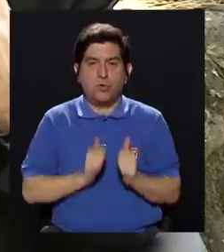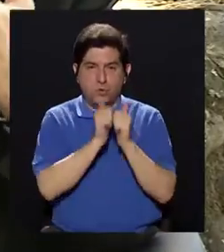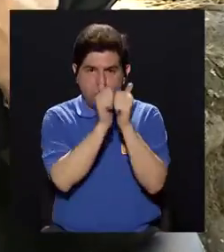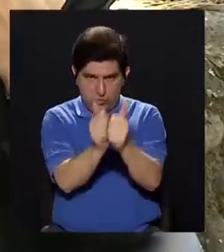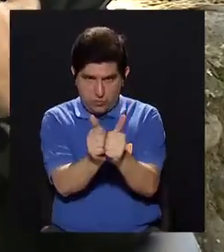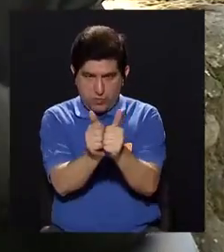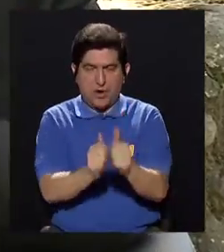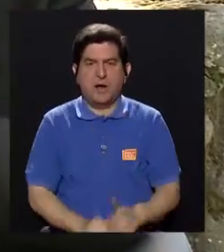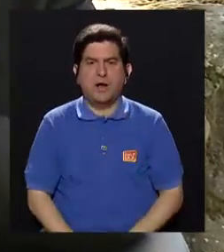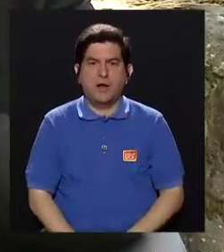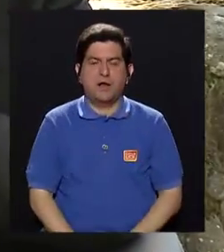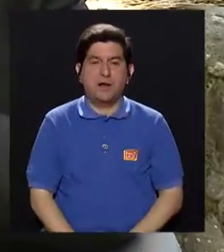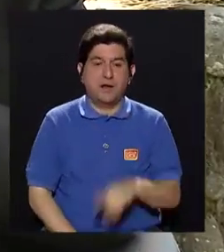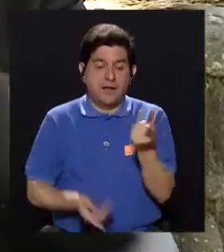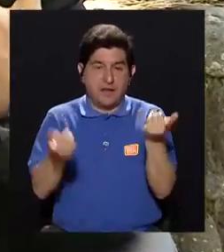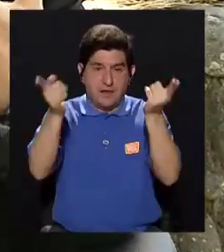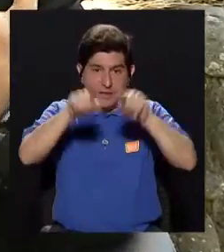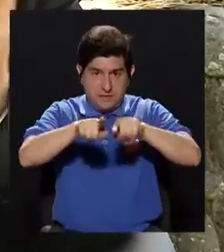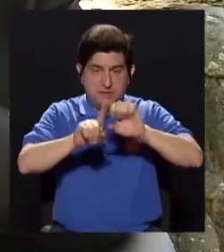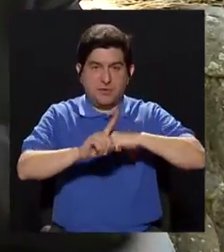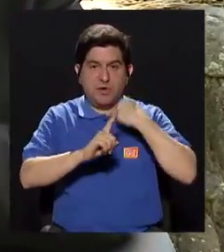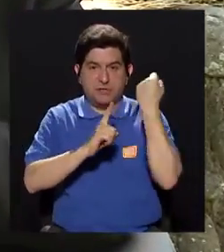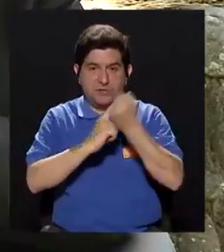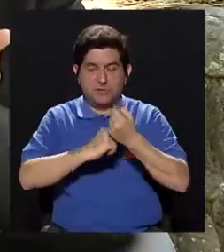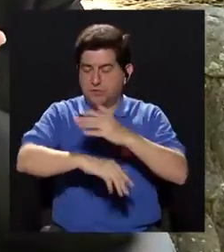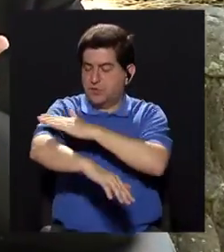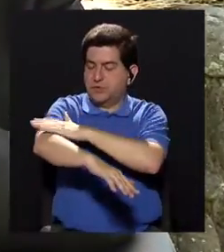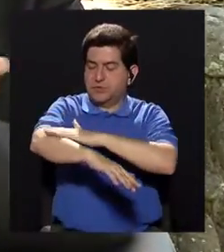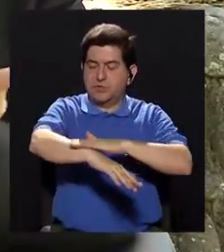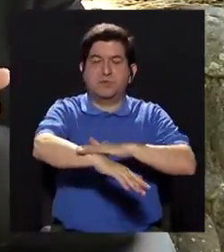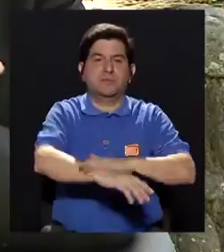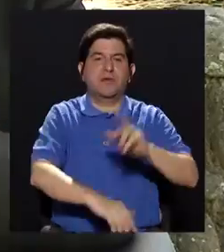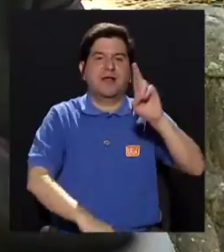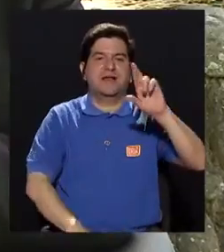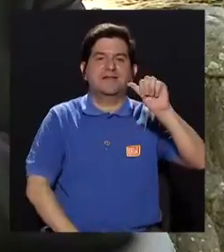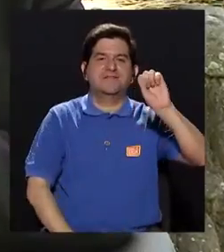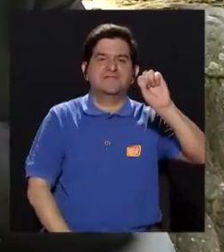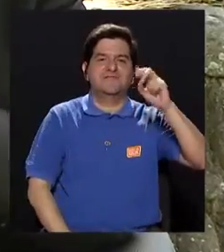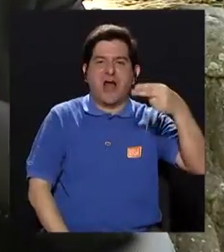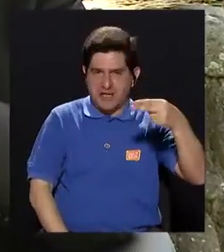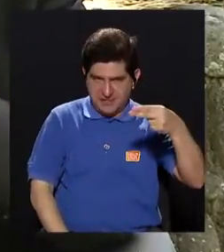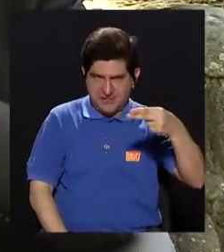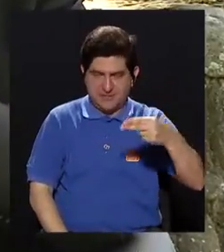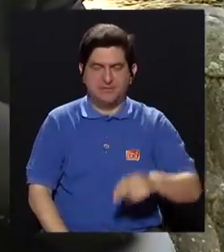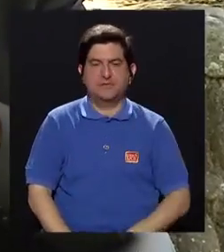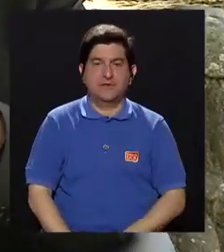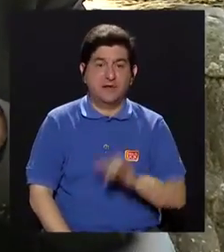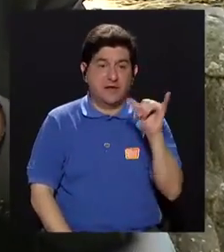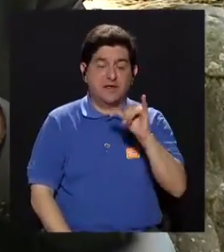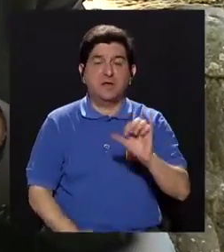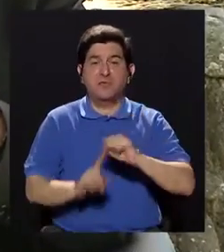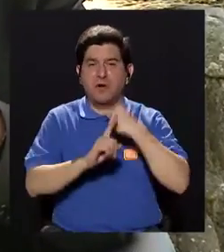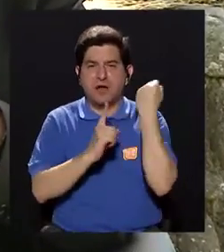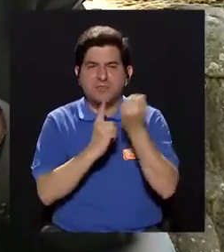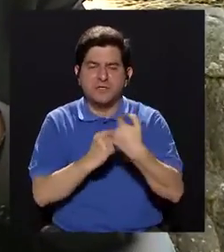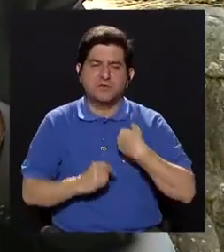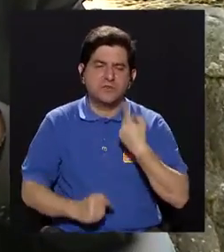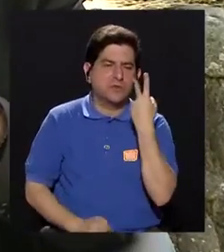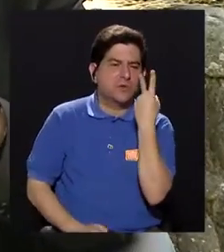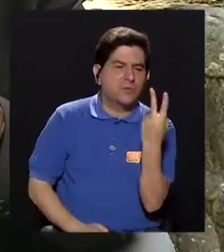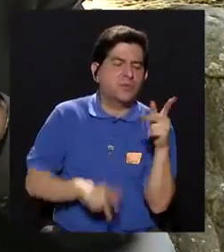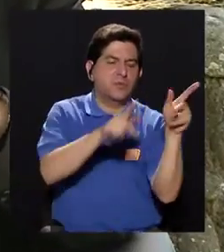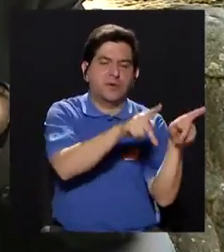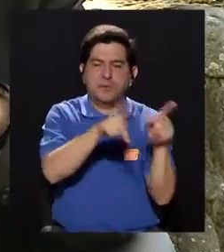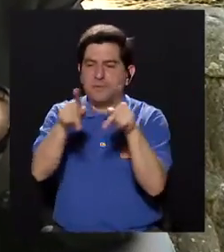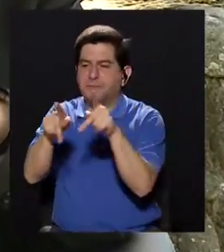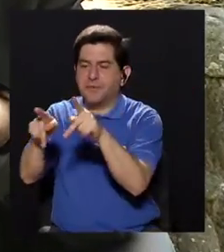se acompaña de un exantema, o sea, un cuadro cutáneo, un rash. Entonces, esto es básicamente como la clínica que uno esperaría